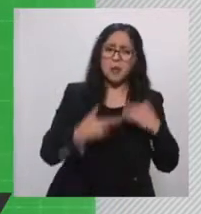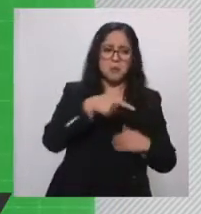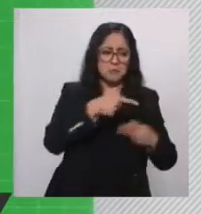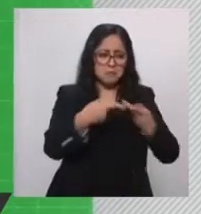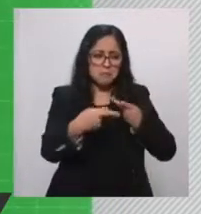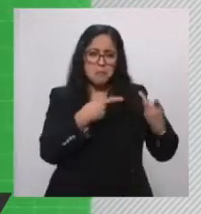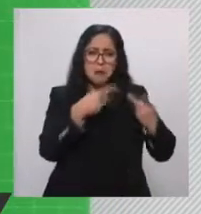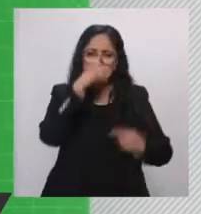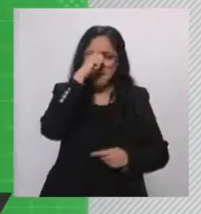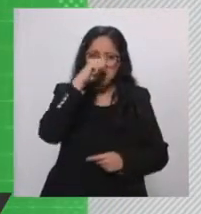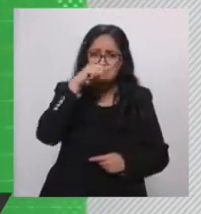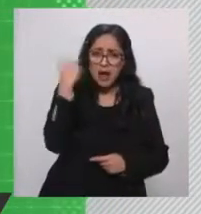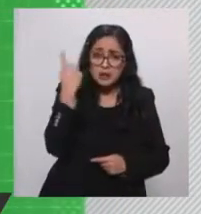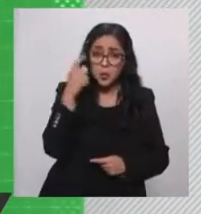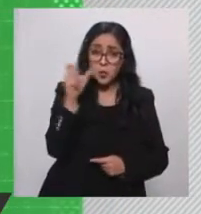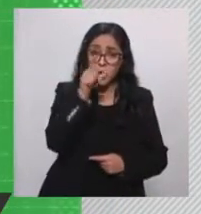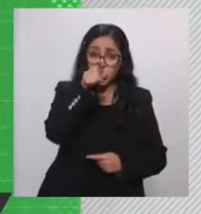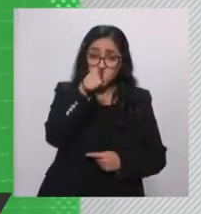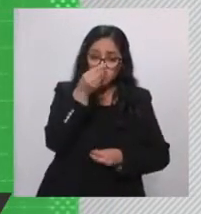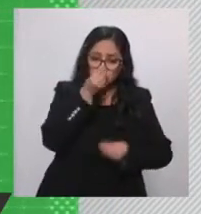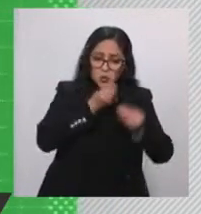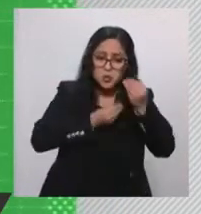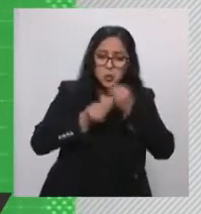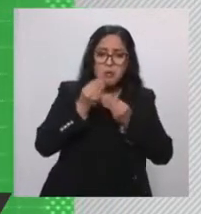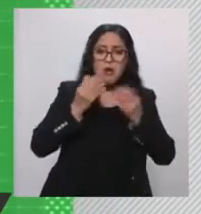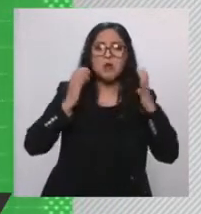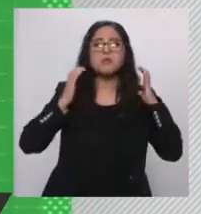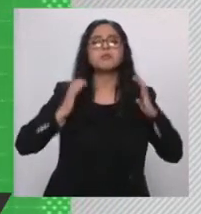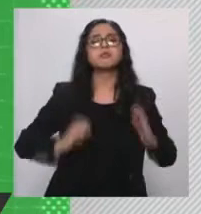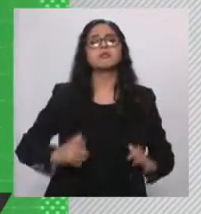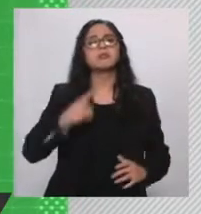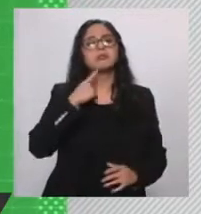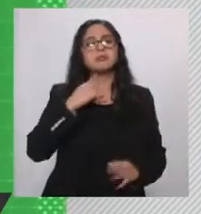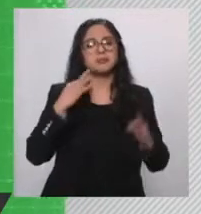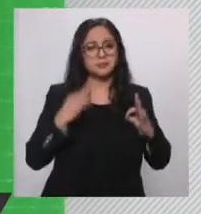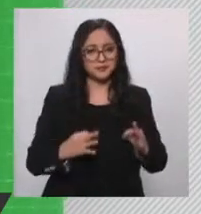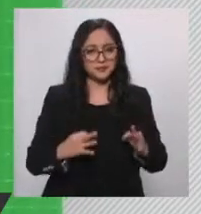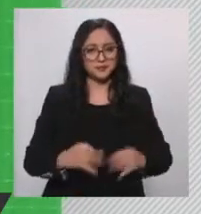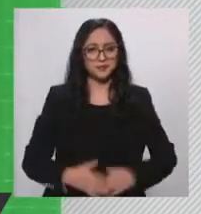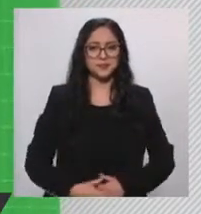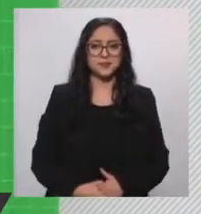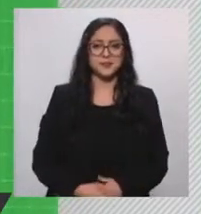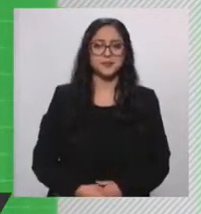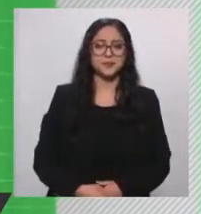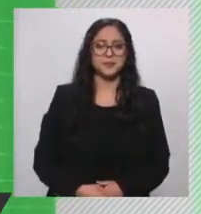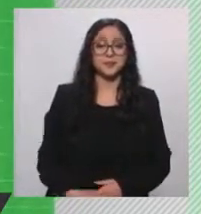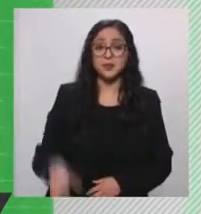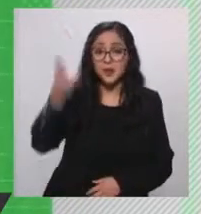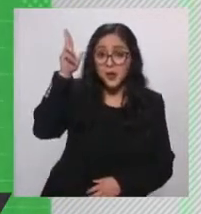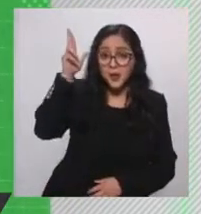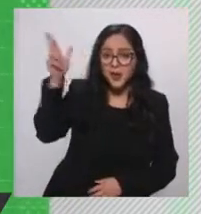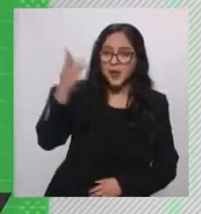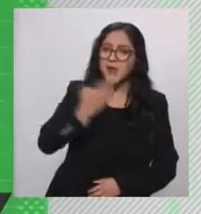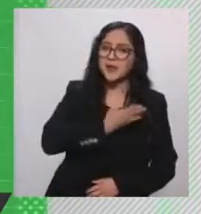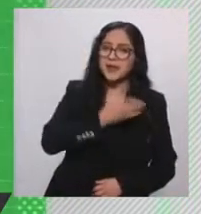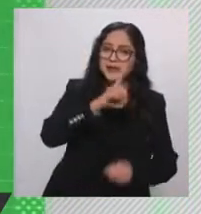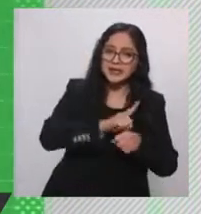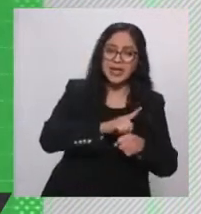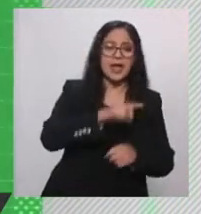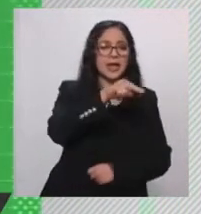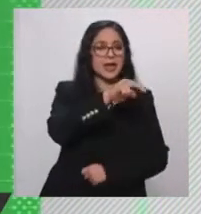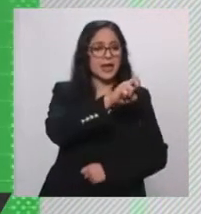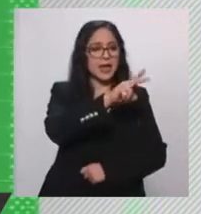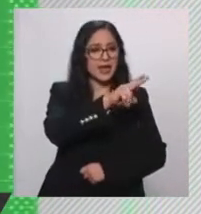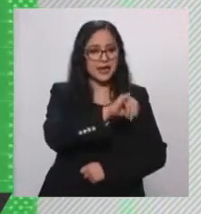nutritivo. Hola Fer, ¿cómo estás? Hola, días. Buenas gustazo estar otra vez por acá. Y en efecto,